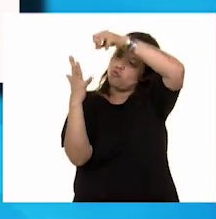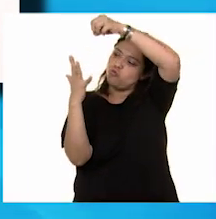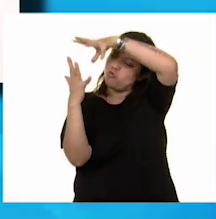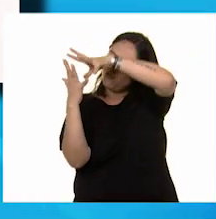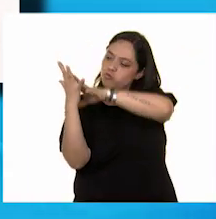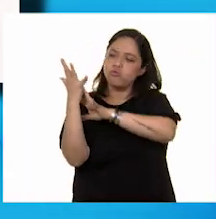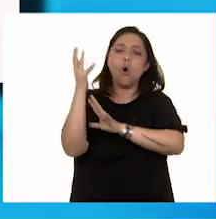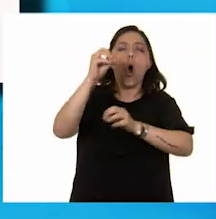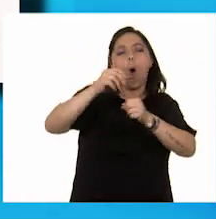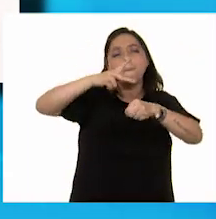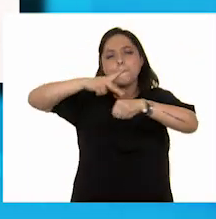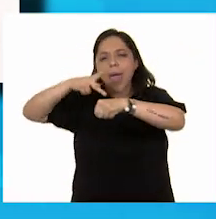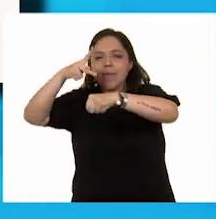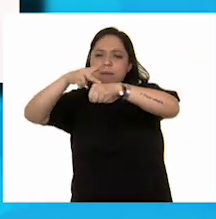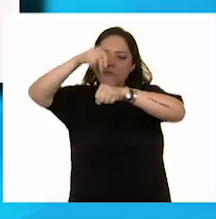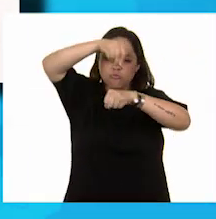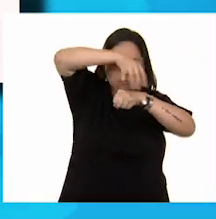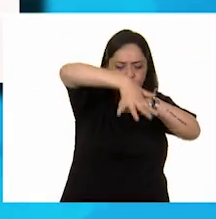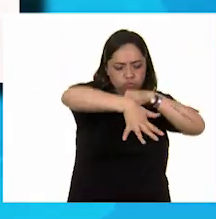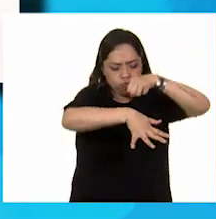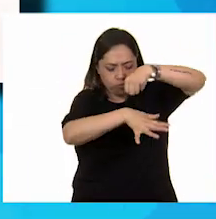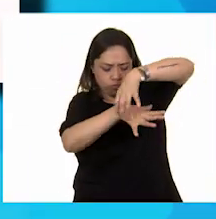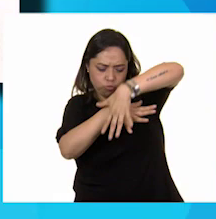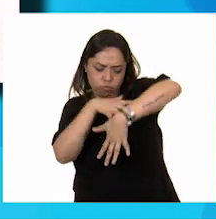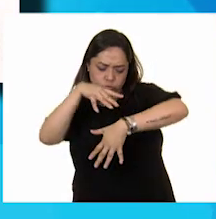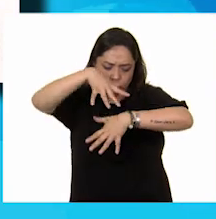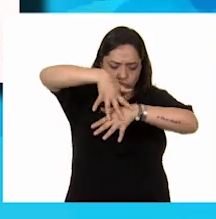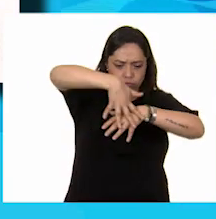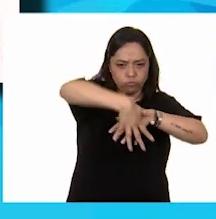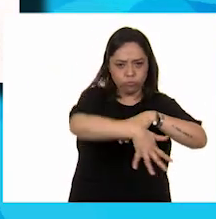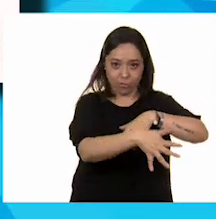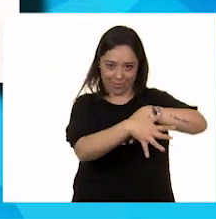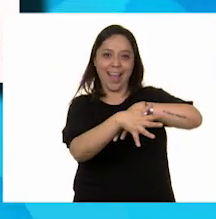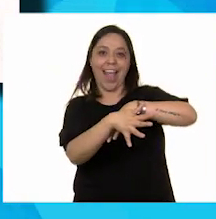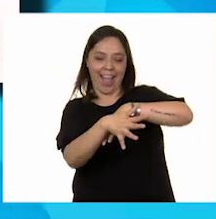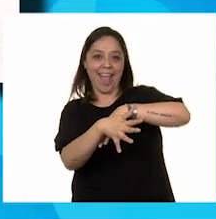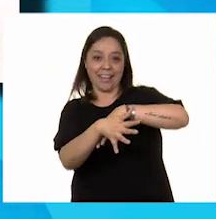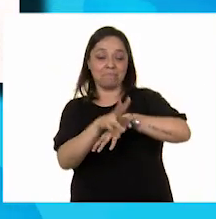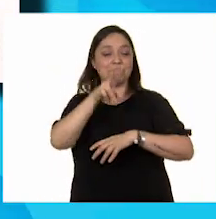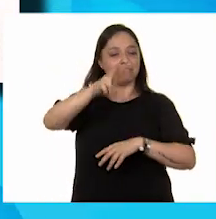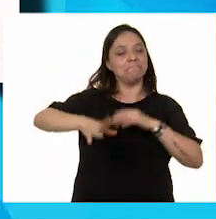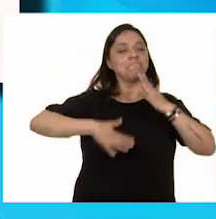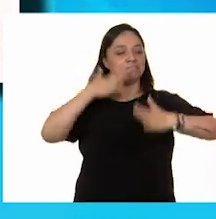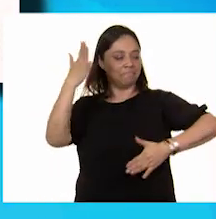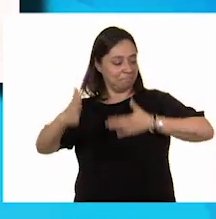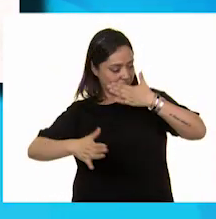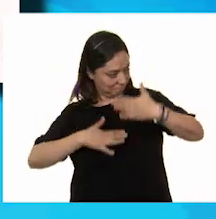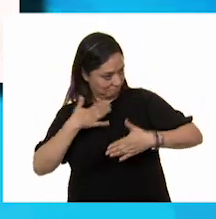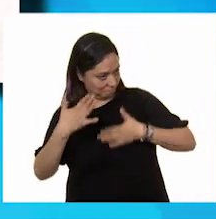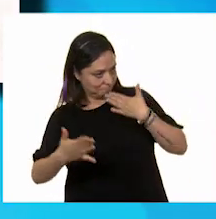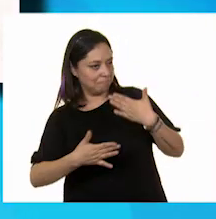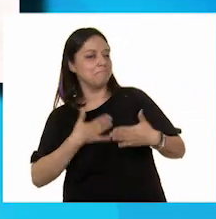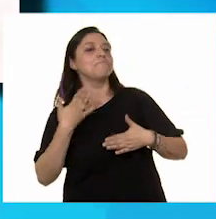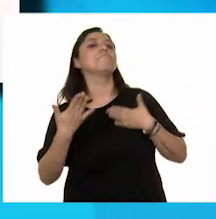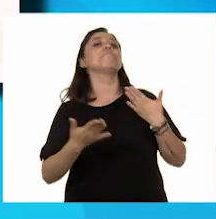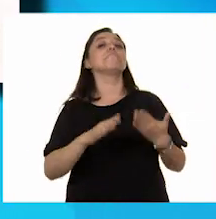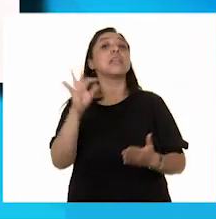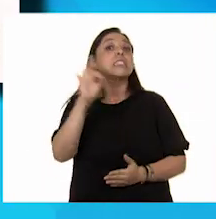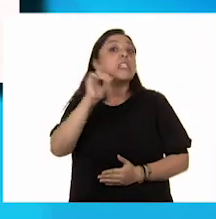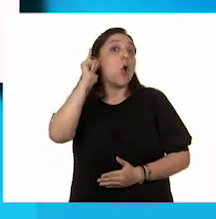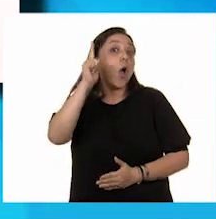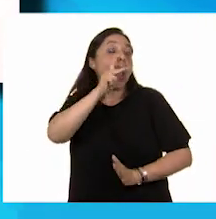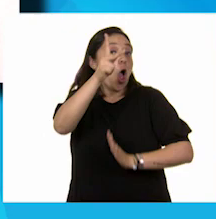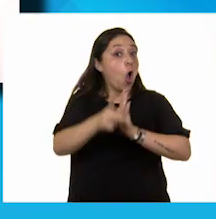las piedras o surcos en la tierra. Ya verán cómo la pasamos muy bien. Si nos toca volver a los